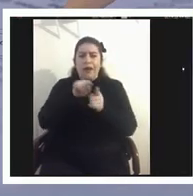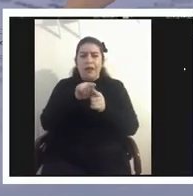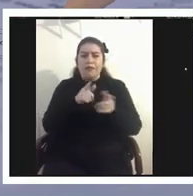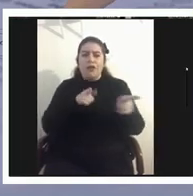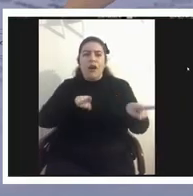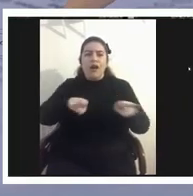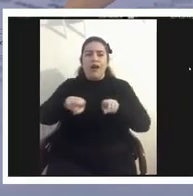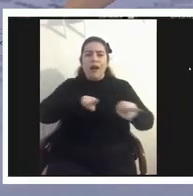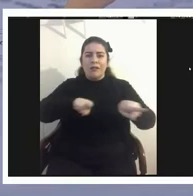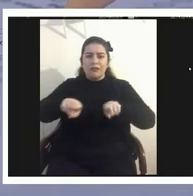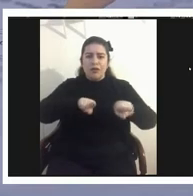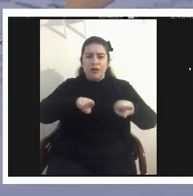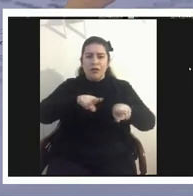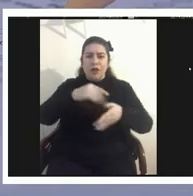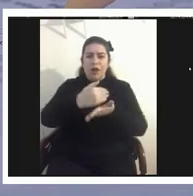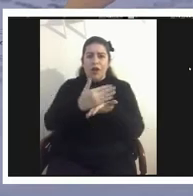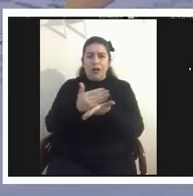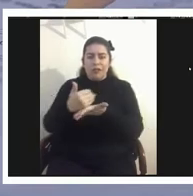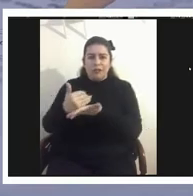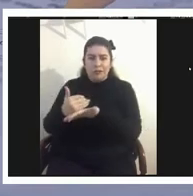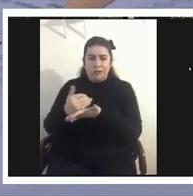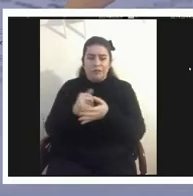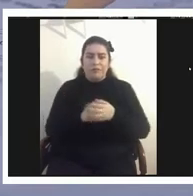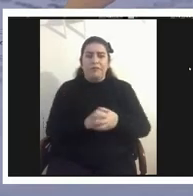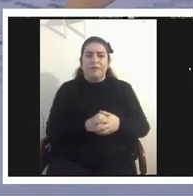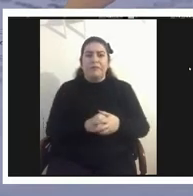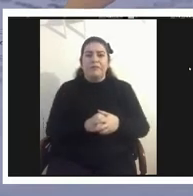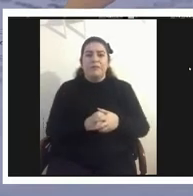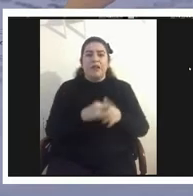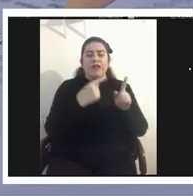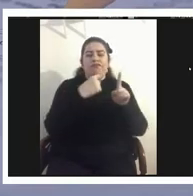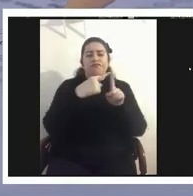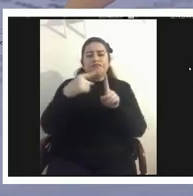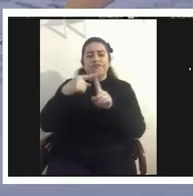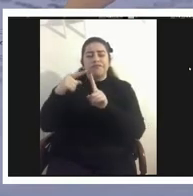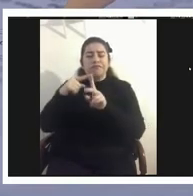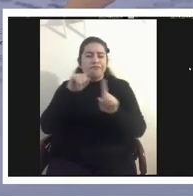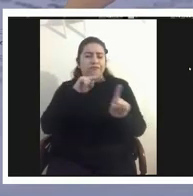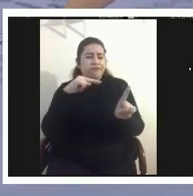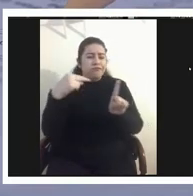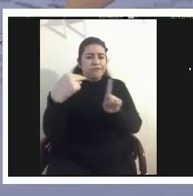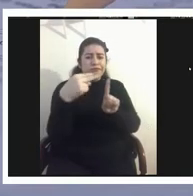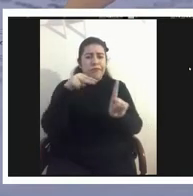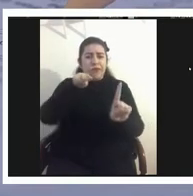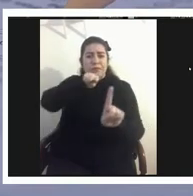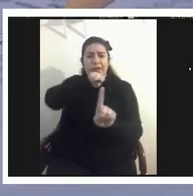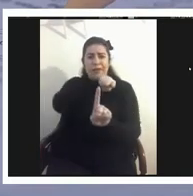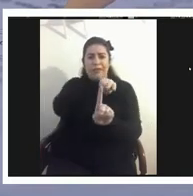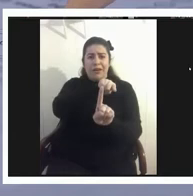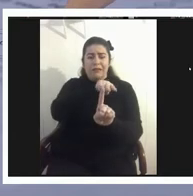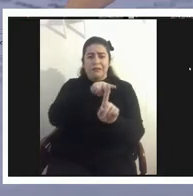hay distintas perspectivas que se presentan en este punto